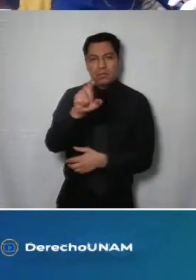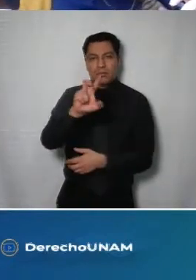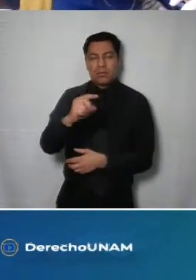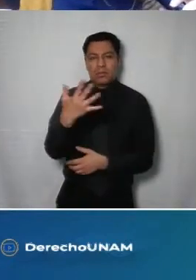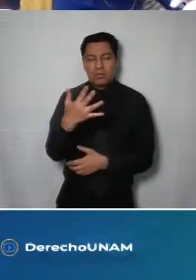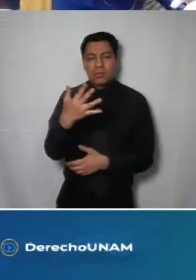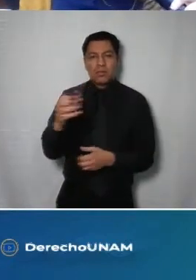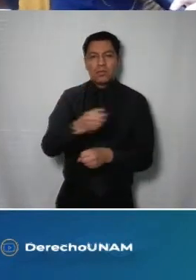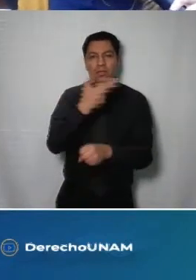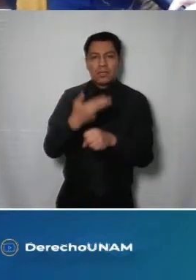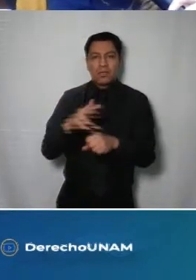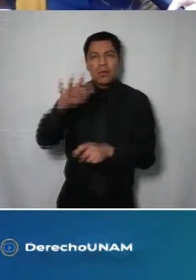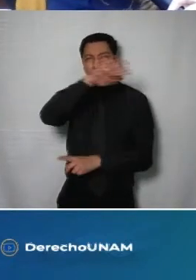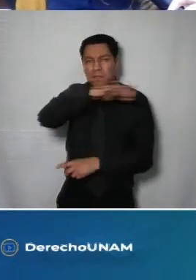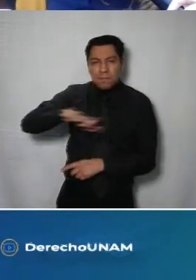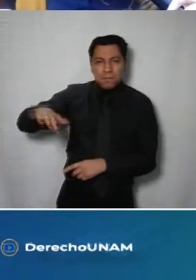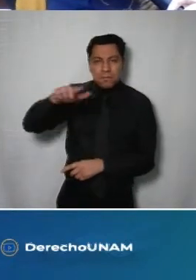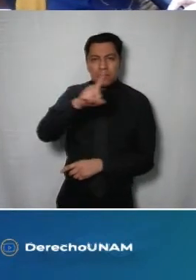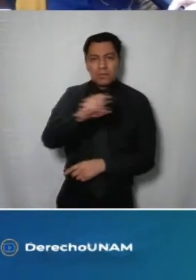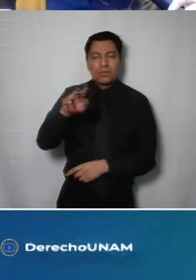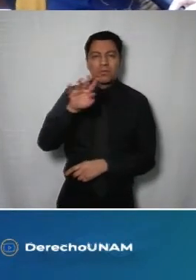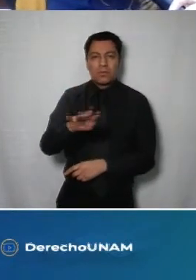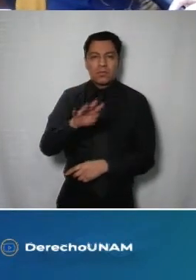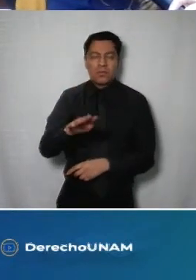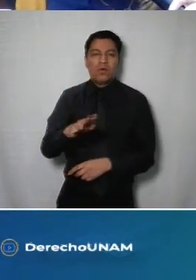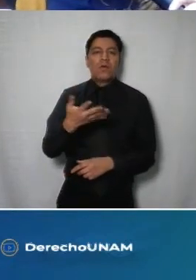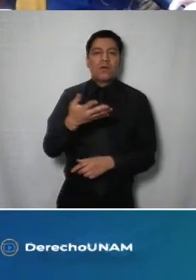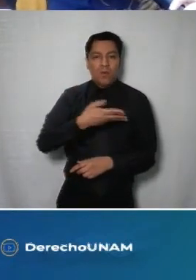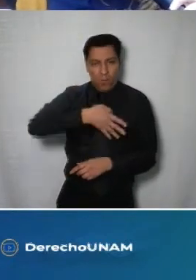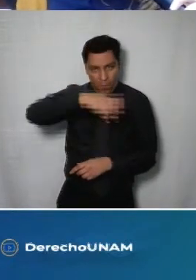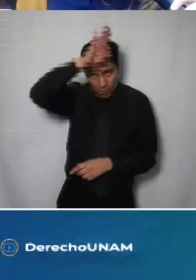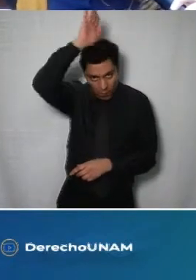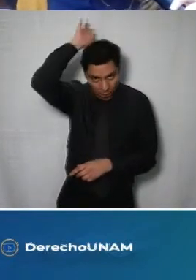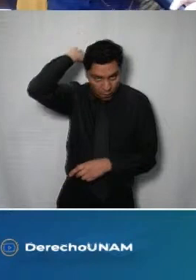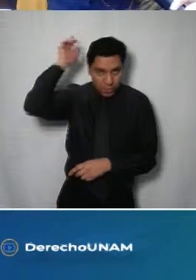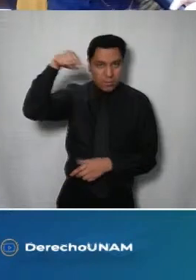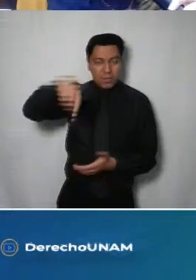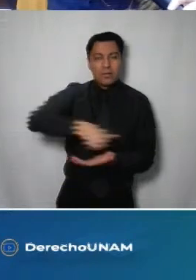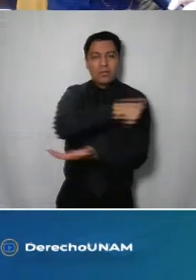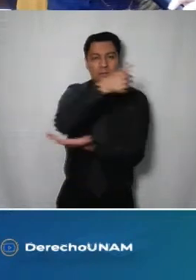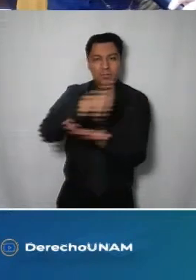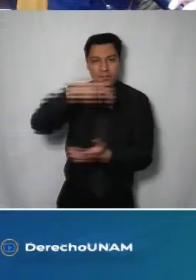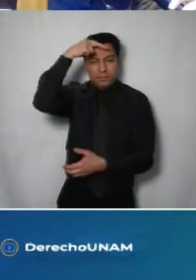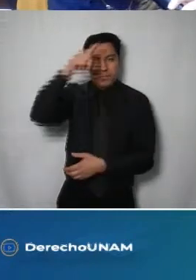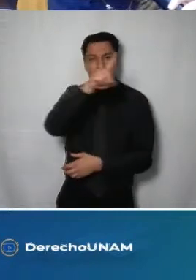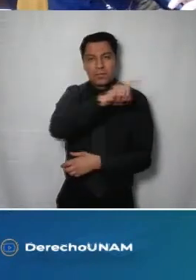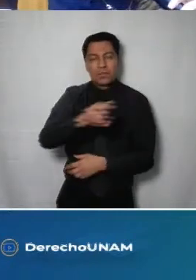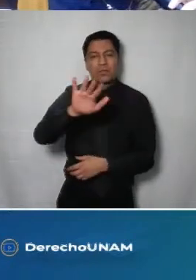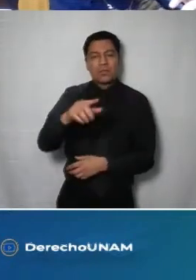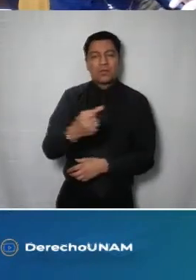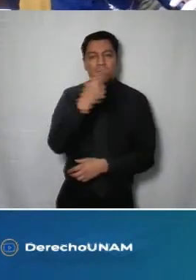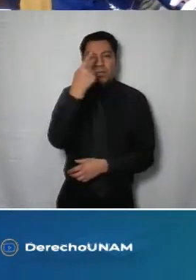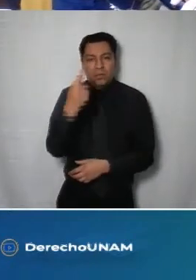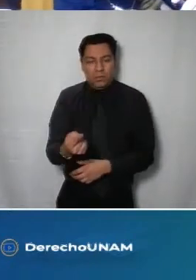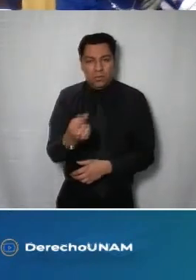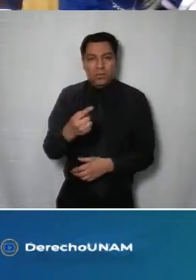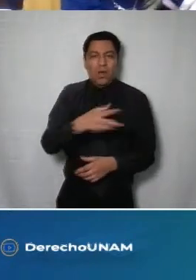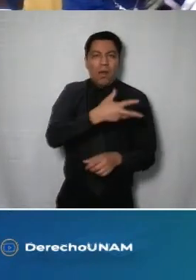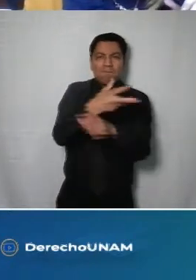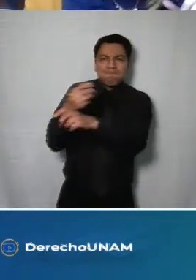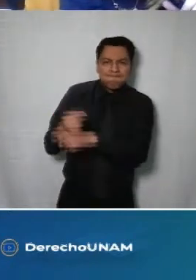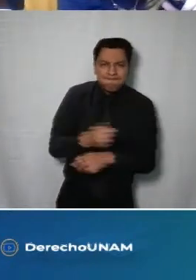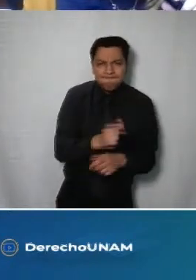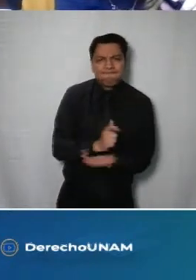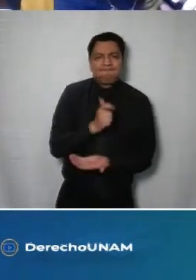la Secretaría del Medio Ambiente 119 del Heroico Cuerpo de Bomberos de la Ciudad de México 151 del Fideicomiso para la